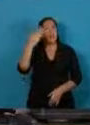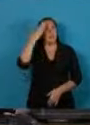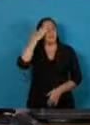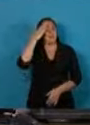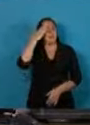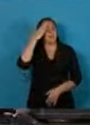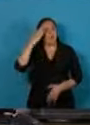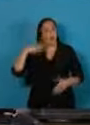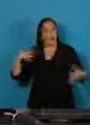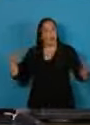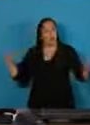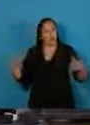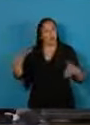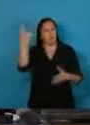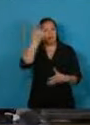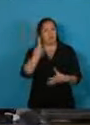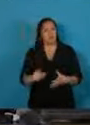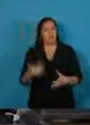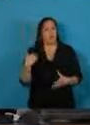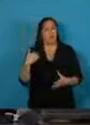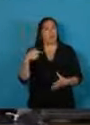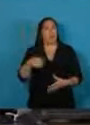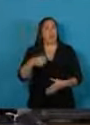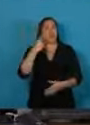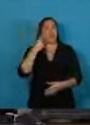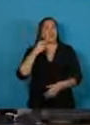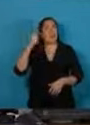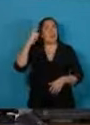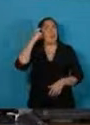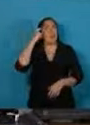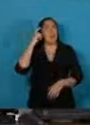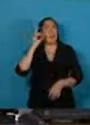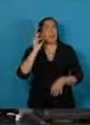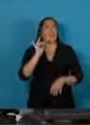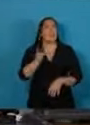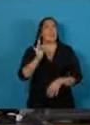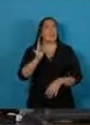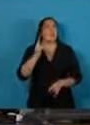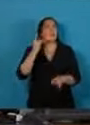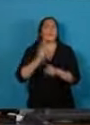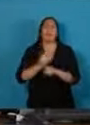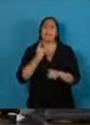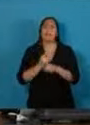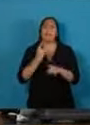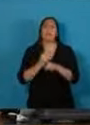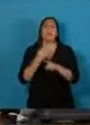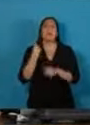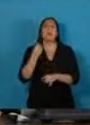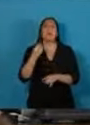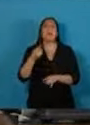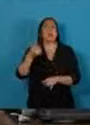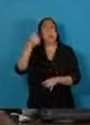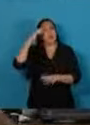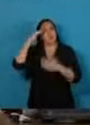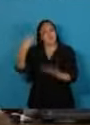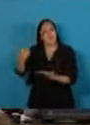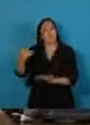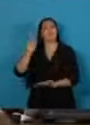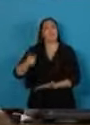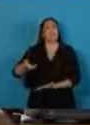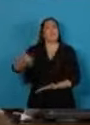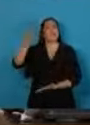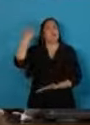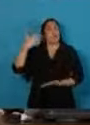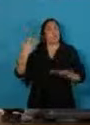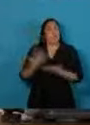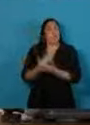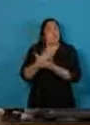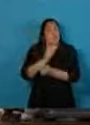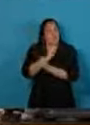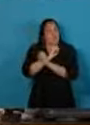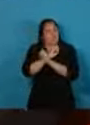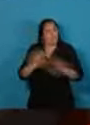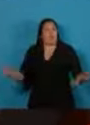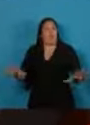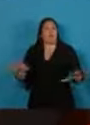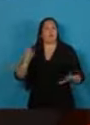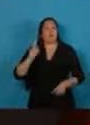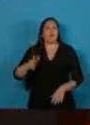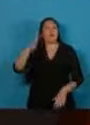el momento en que la Argentina toda sepultó la más cruel de las dictaduras que hemos debido soportar.